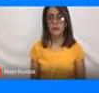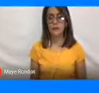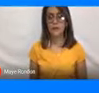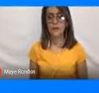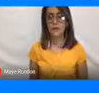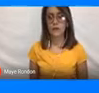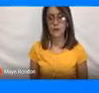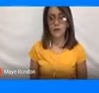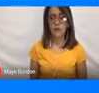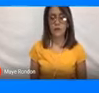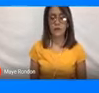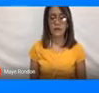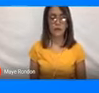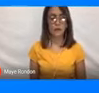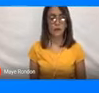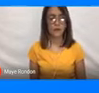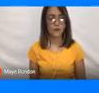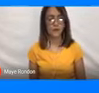por favor.